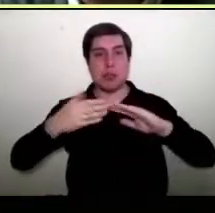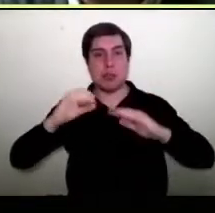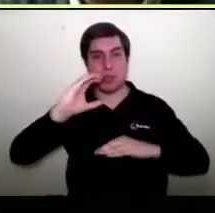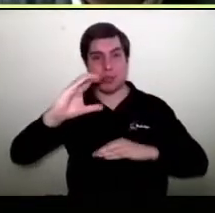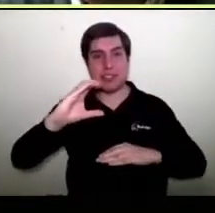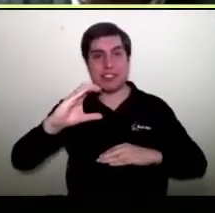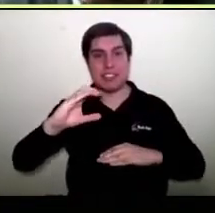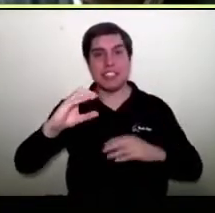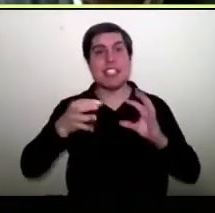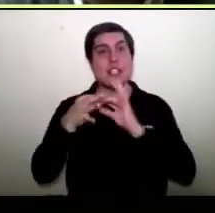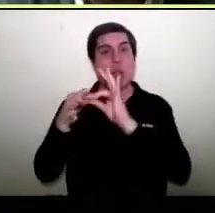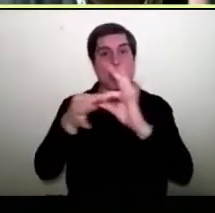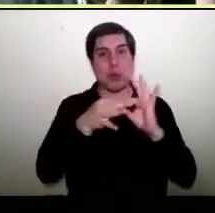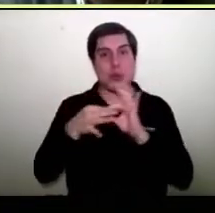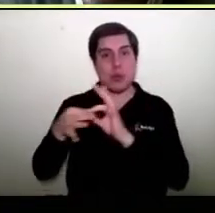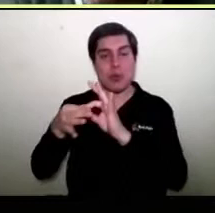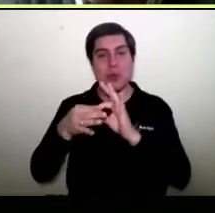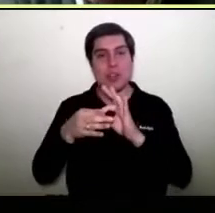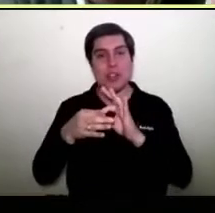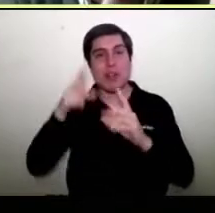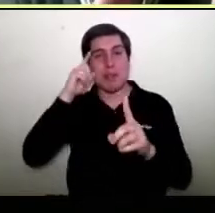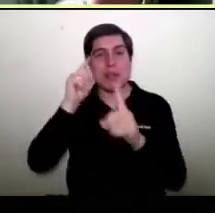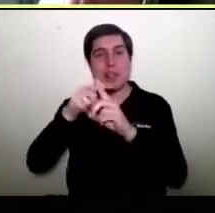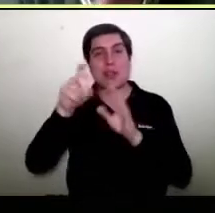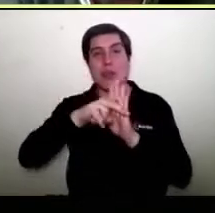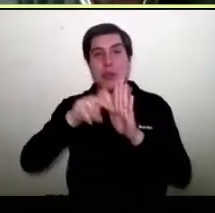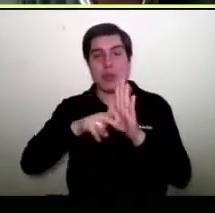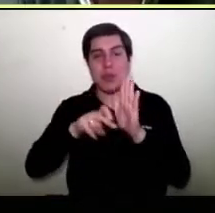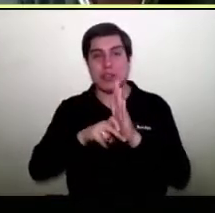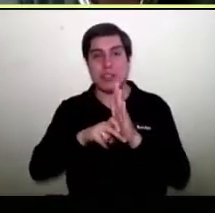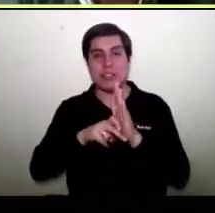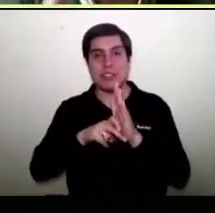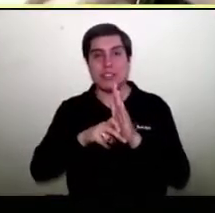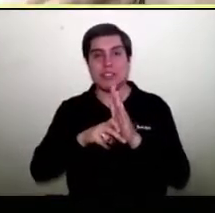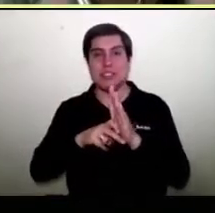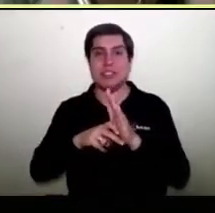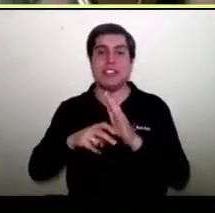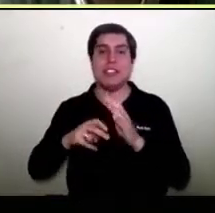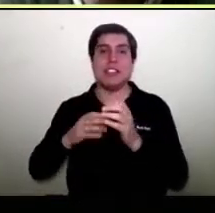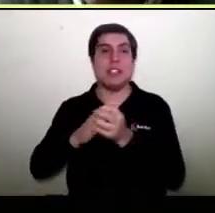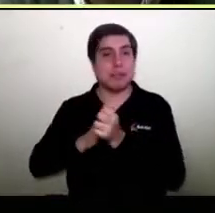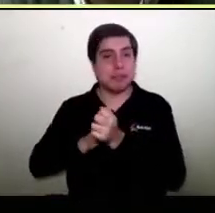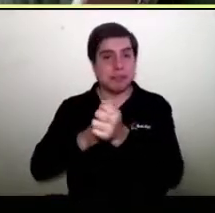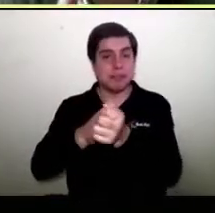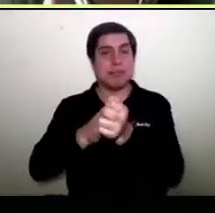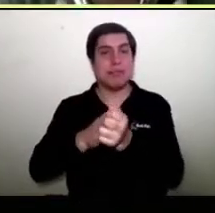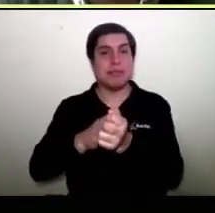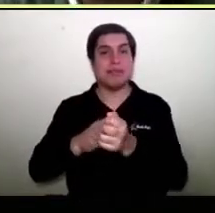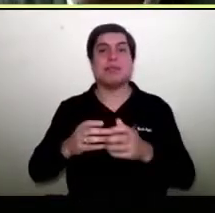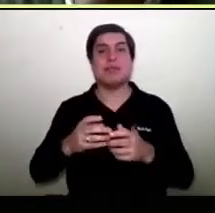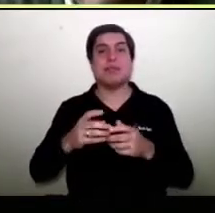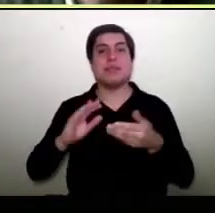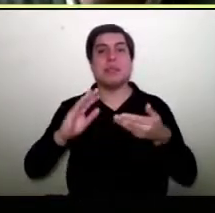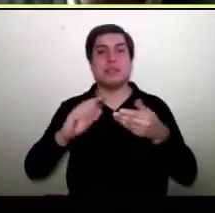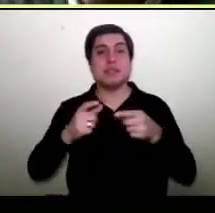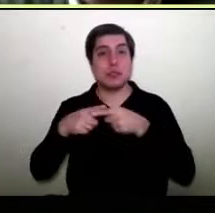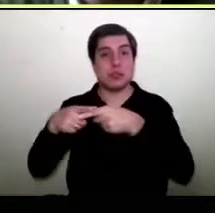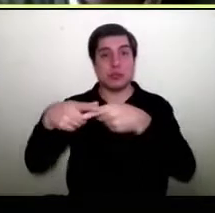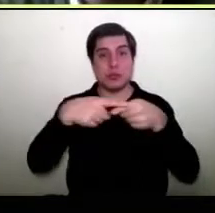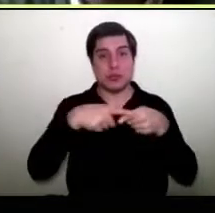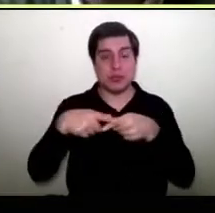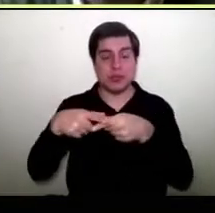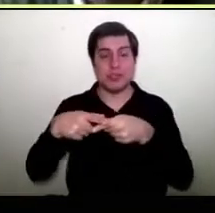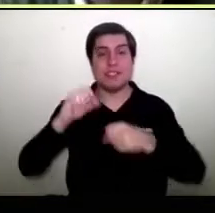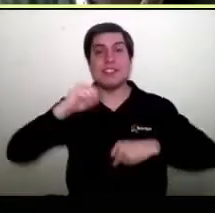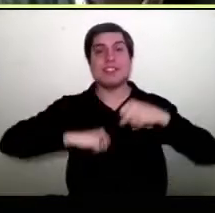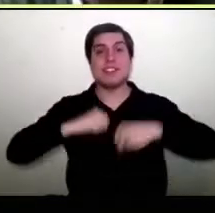empujando en forma colaborativa un proyecto de una marketplace social, de un marketplace con la responsabilidad social empresarial,